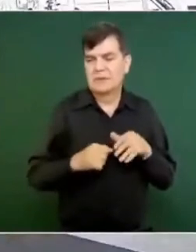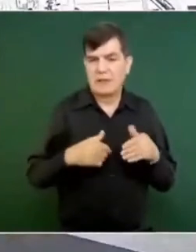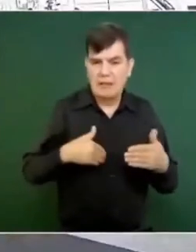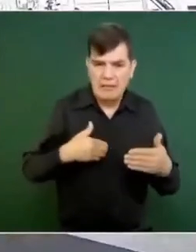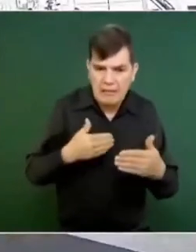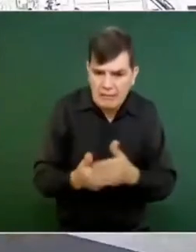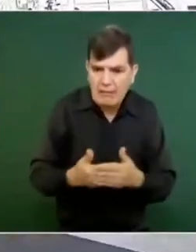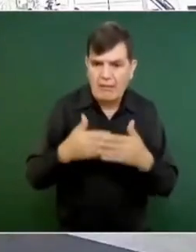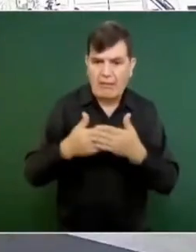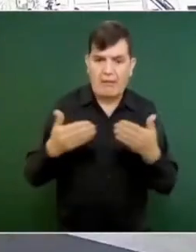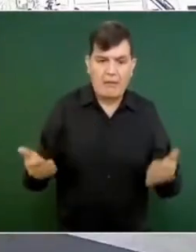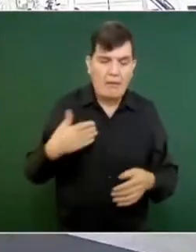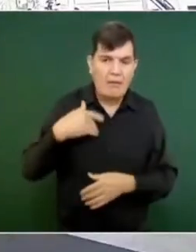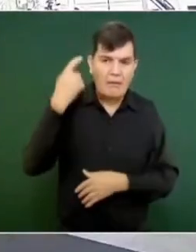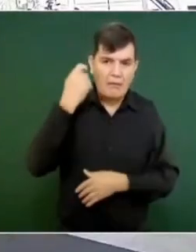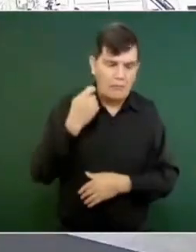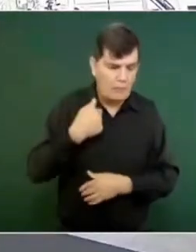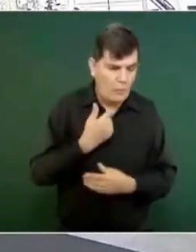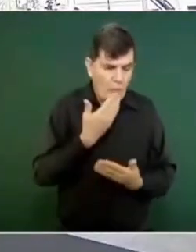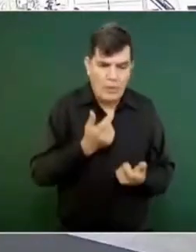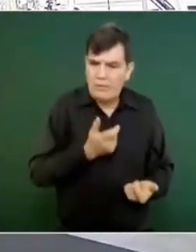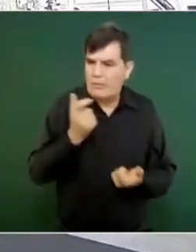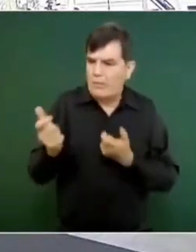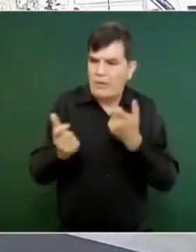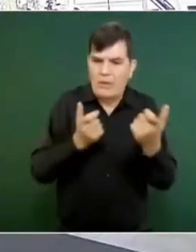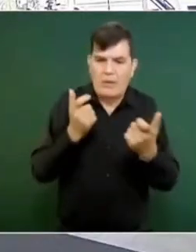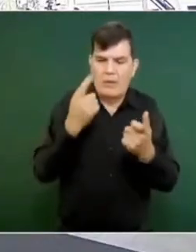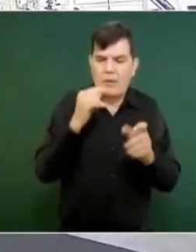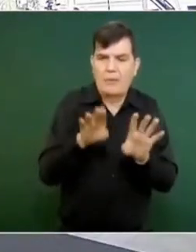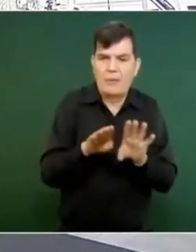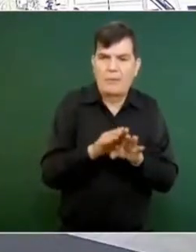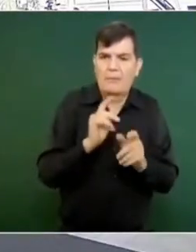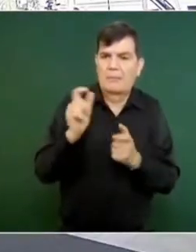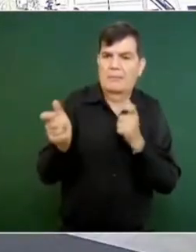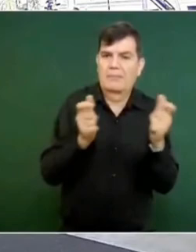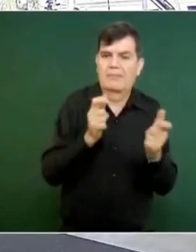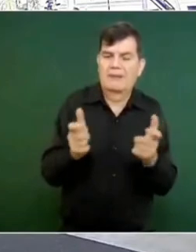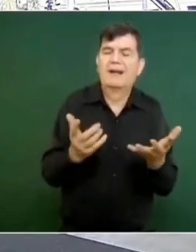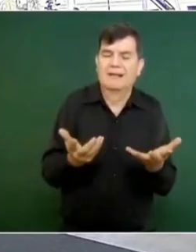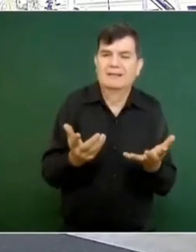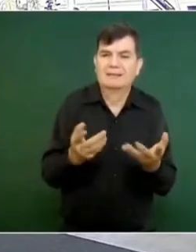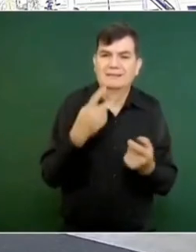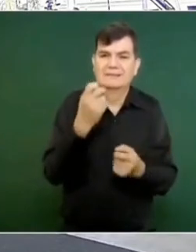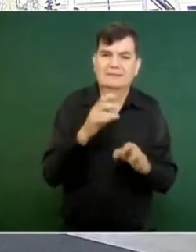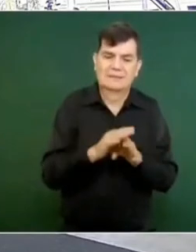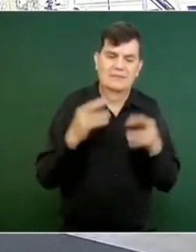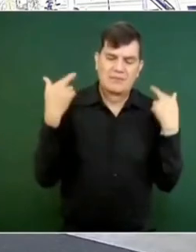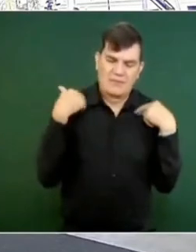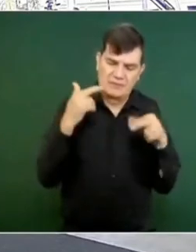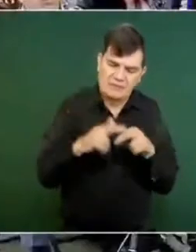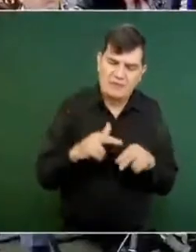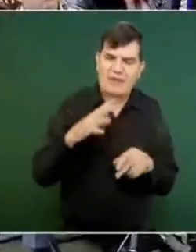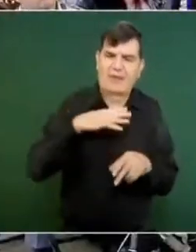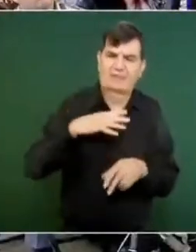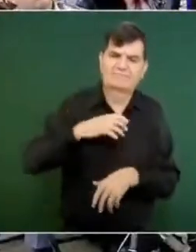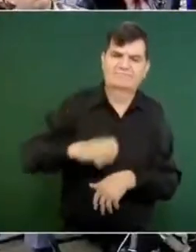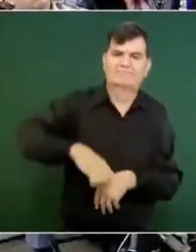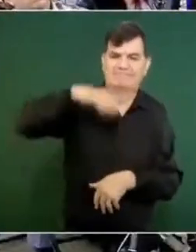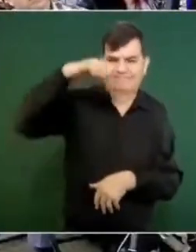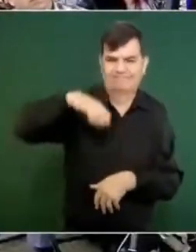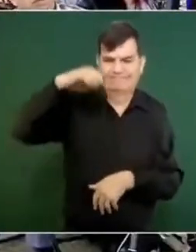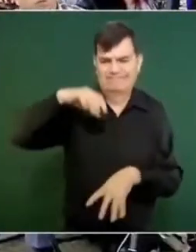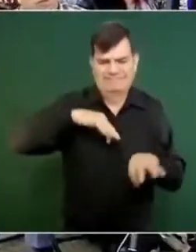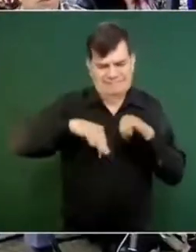se tiene precisamente para estar cubriendo estos recursos, los recursos que tienen que ver con los profesores, profesoras que dieron